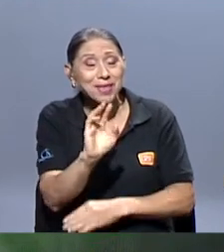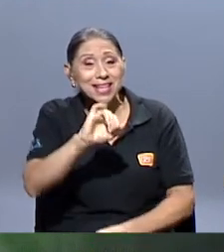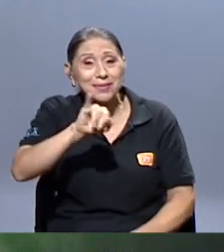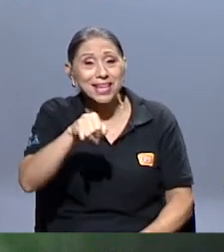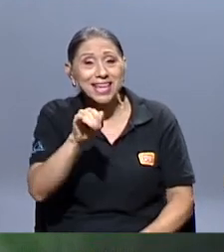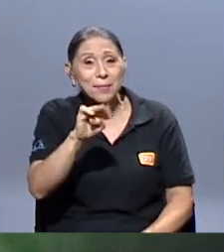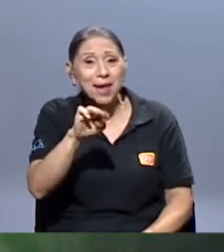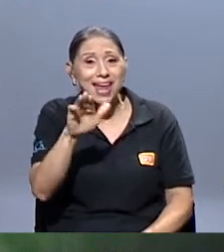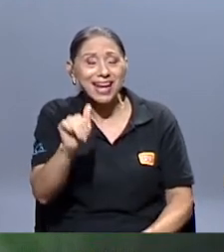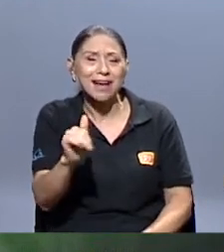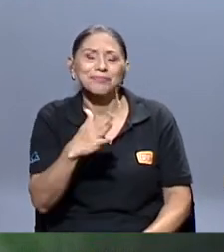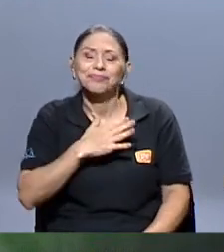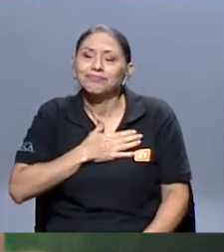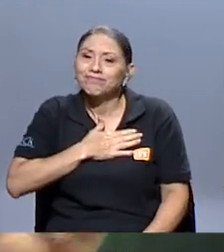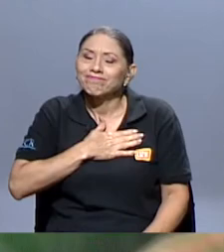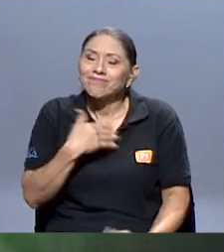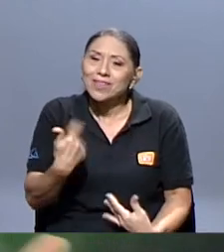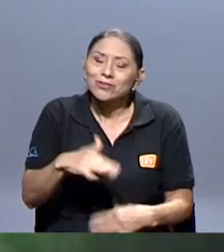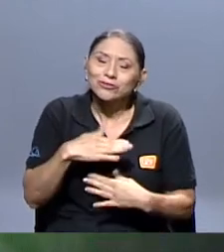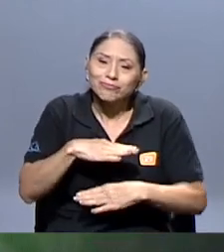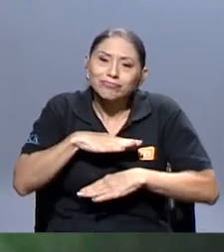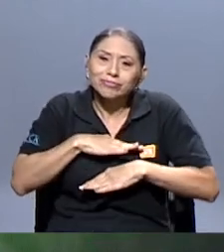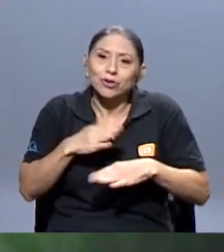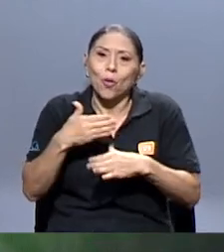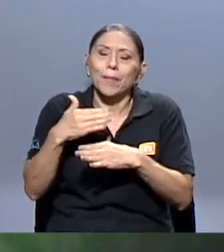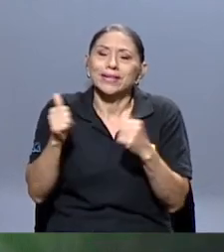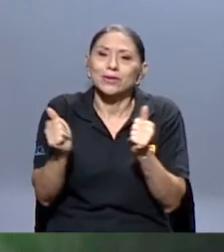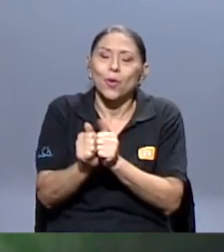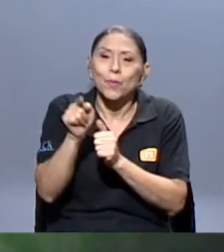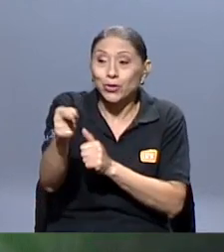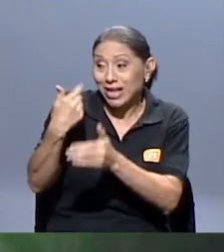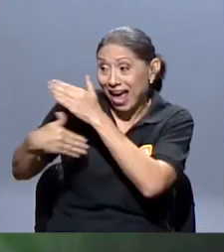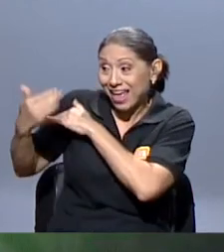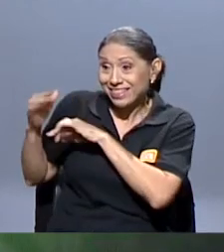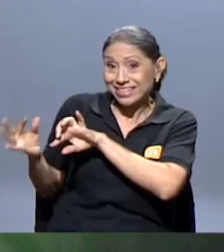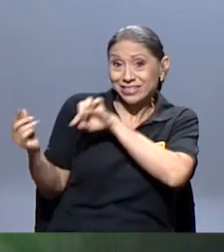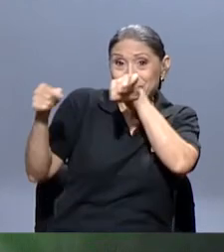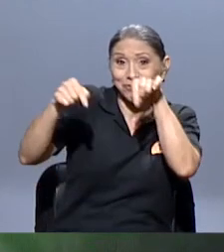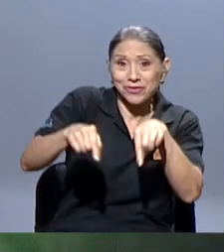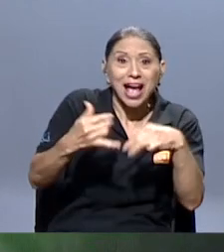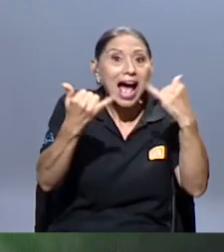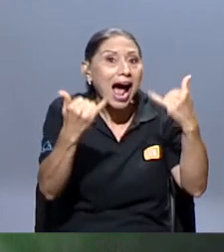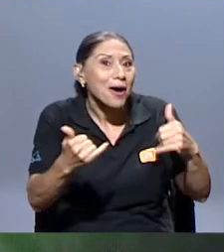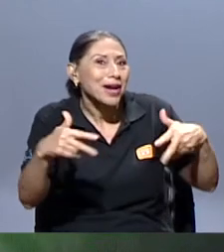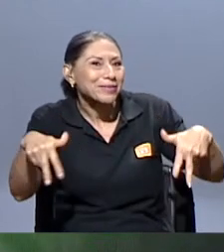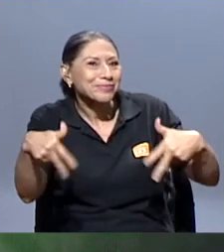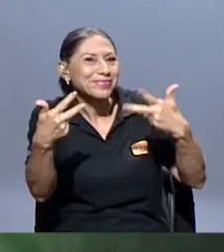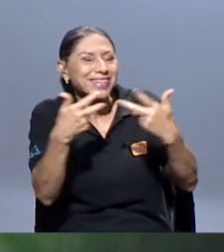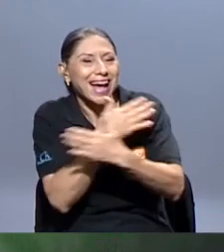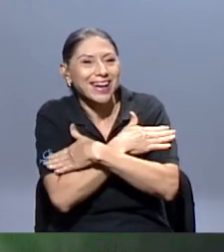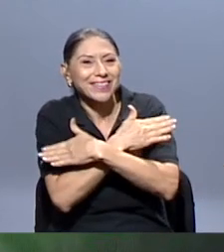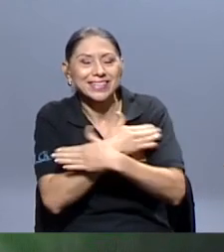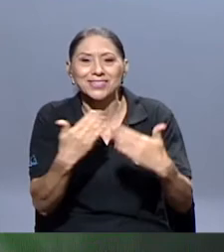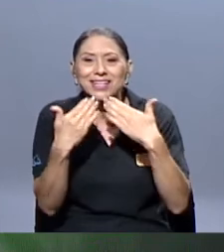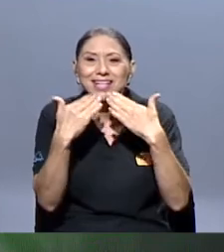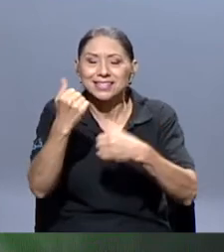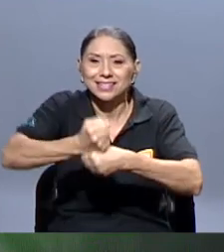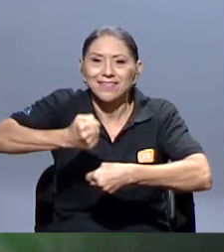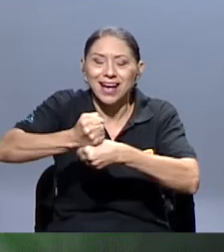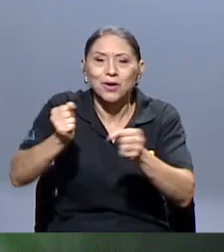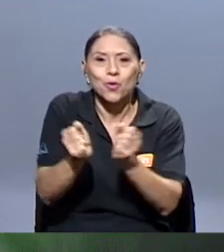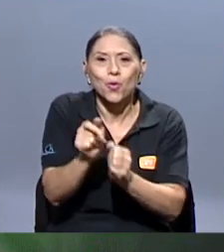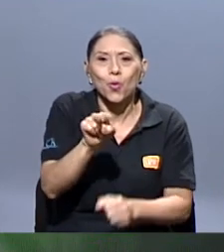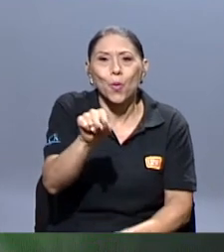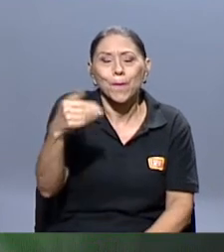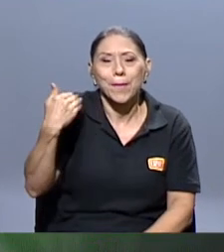un placer, Jimena, compartir con vos haberte tenido un estudio y hoy desde lejitos te envío un abrazo. Y muchas gracias por este trabajo maravilloso que hiciste con nuestro